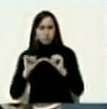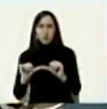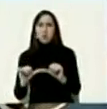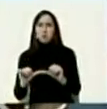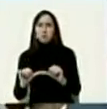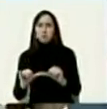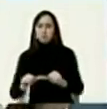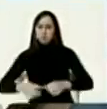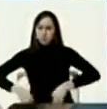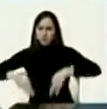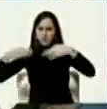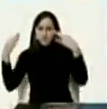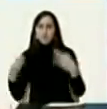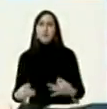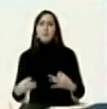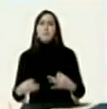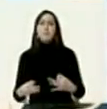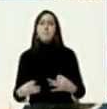firmemente